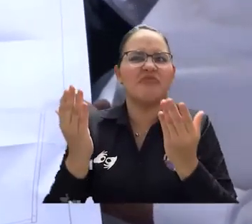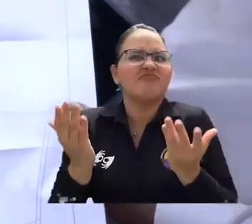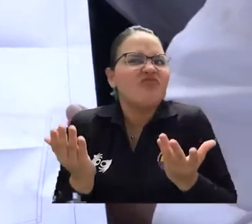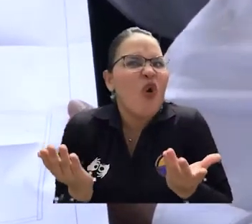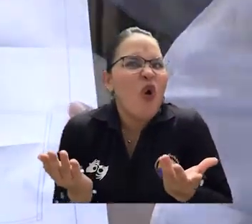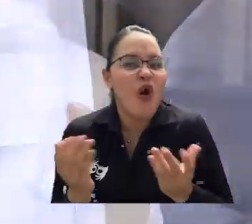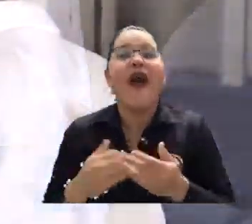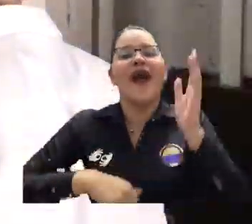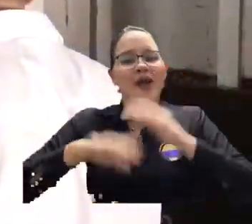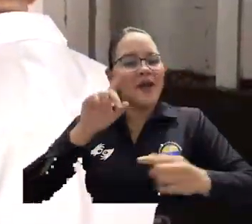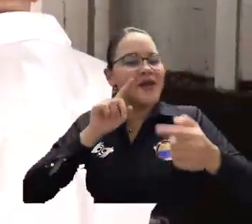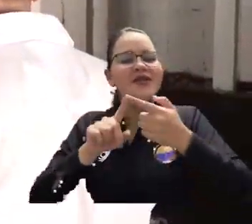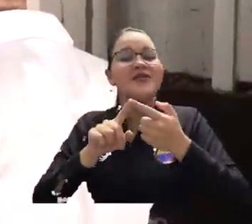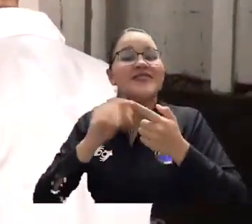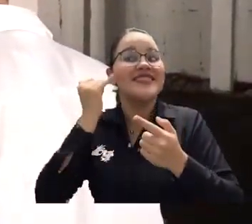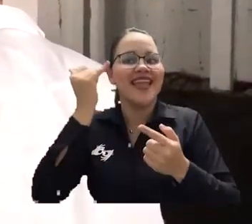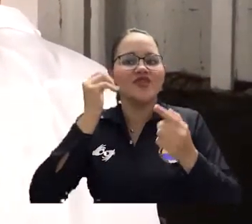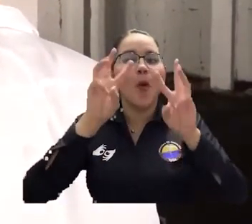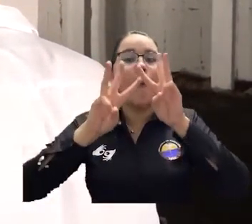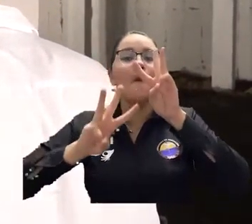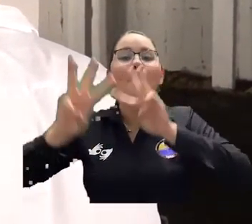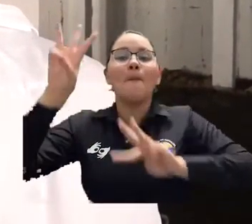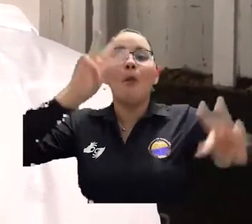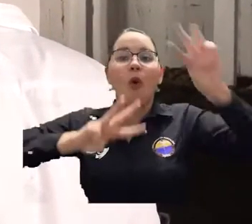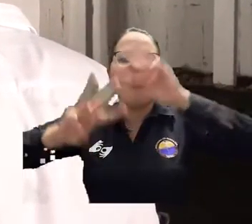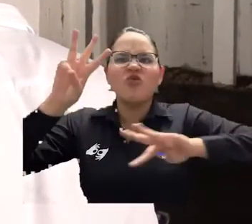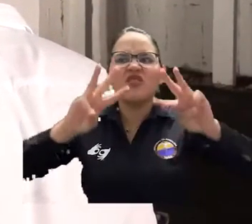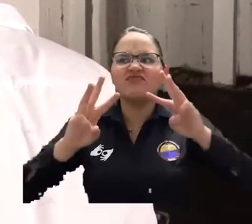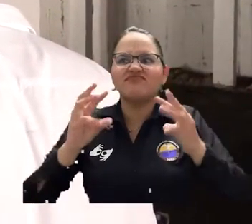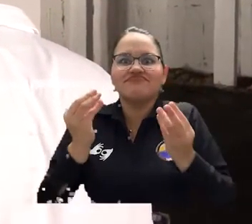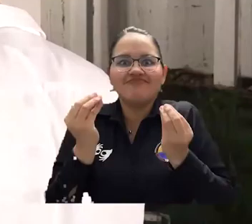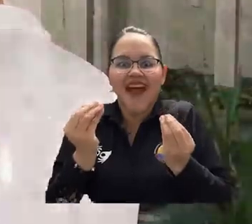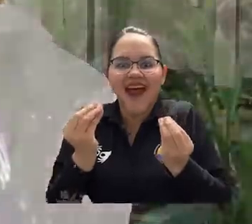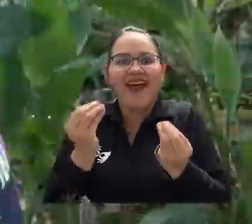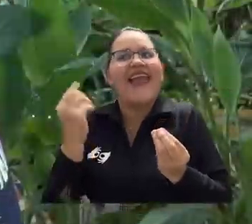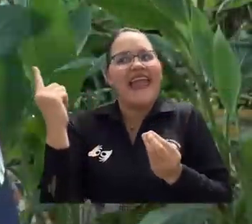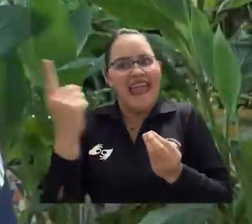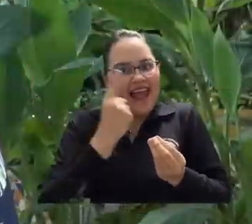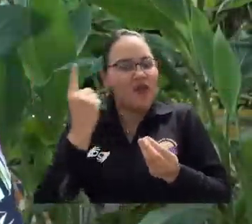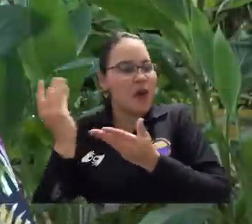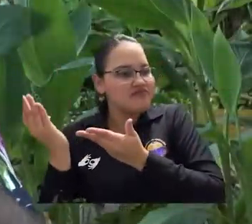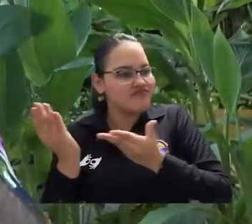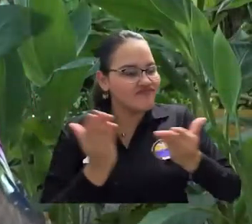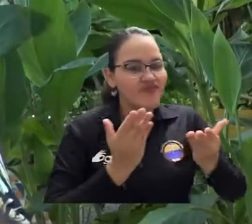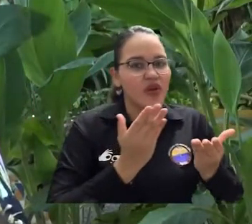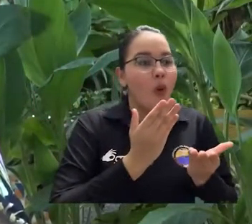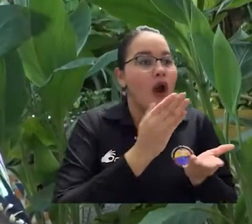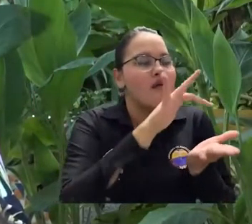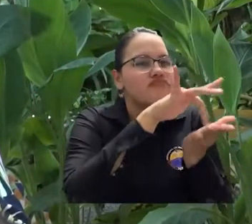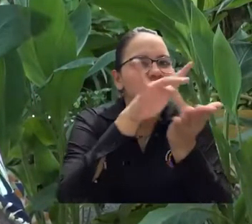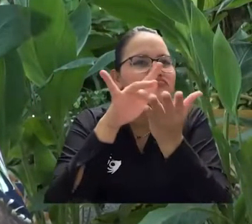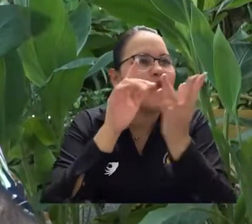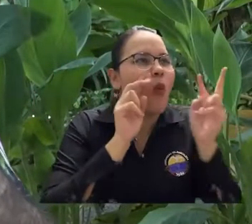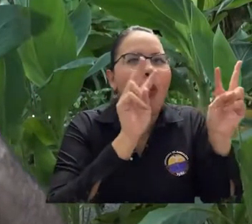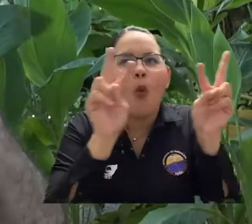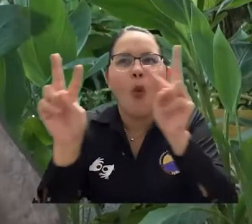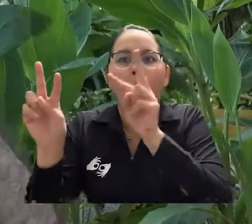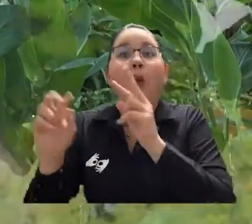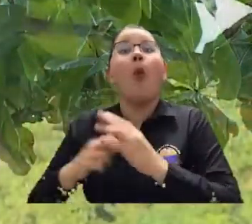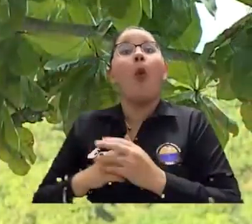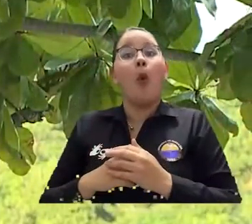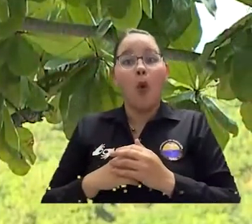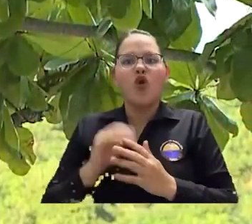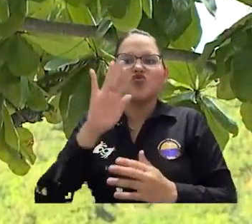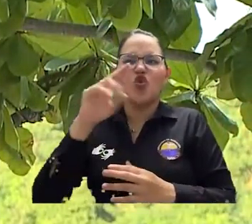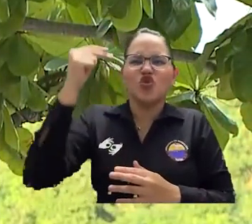generación de su propia identidad Y en ese caso, pues, estaríamos contemplando lo histórico lo